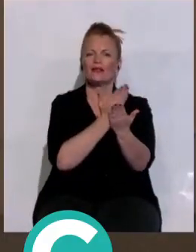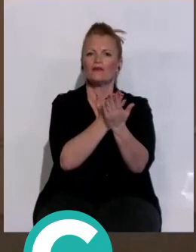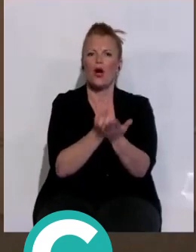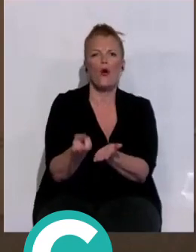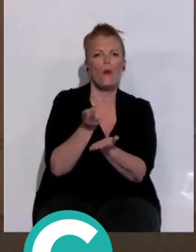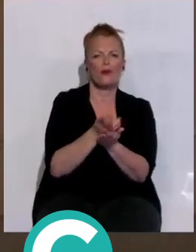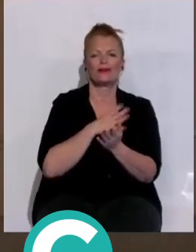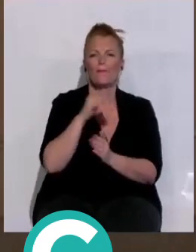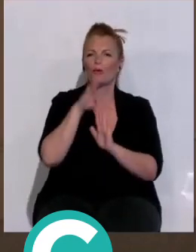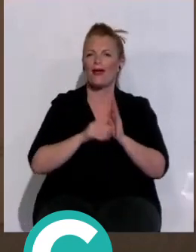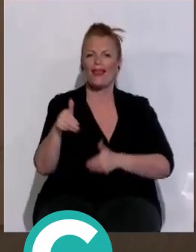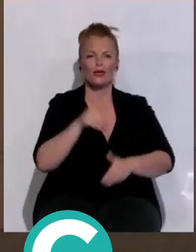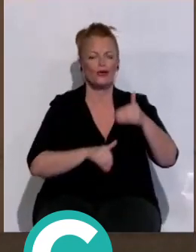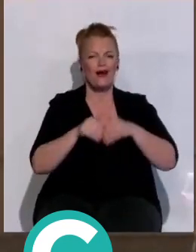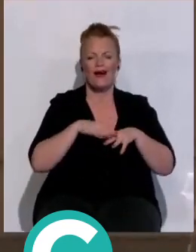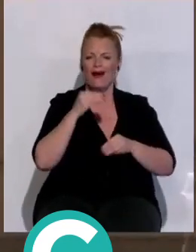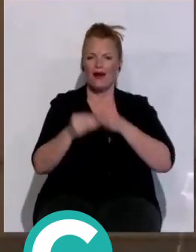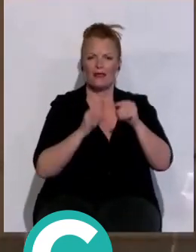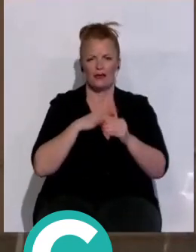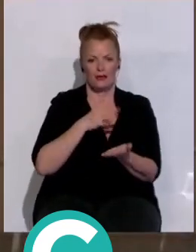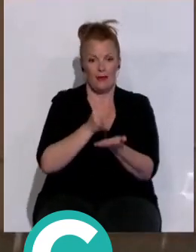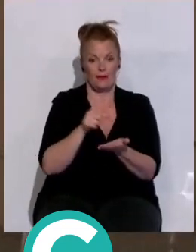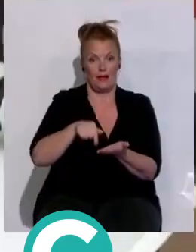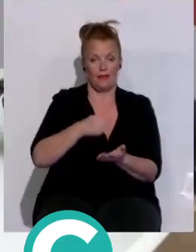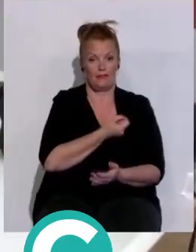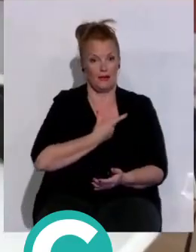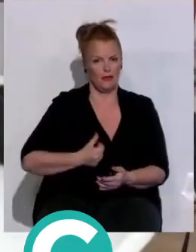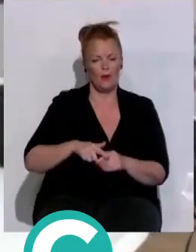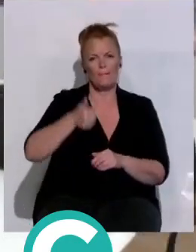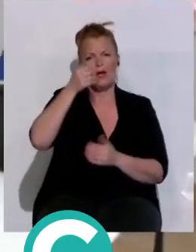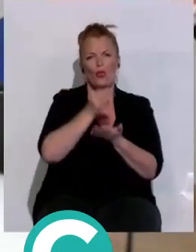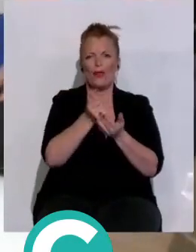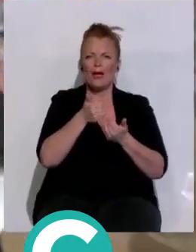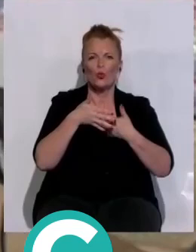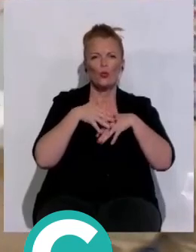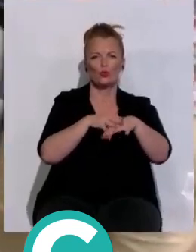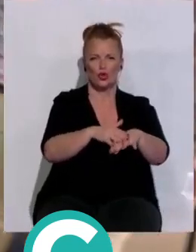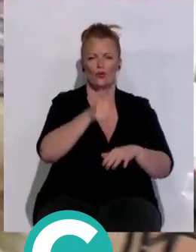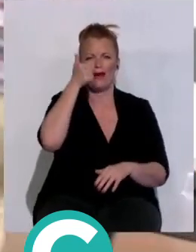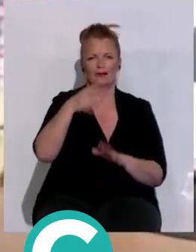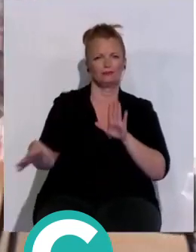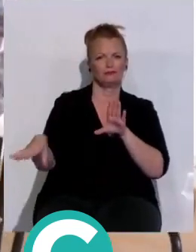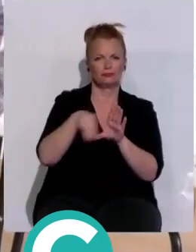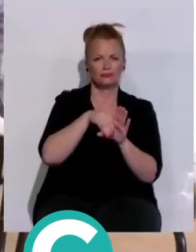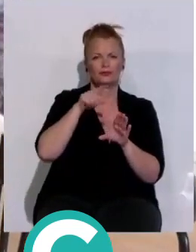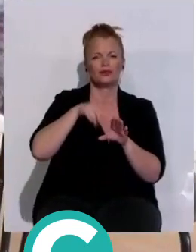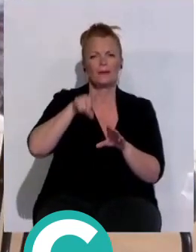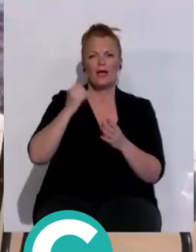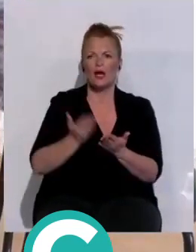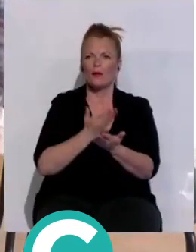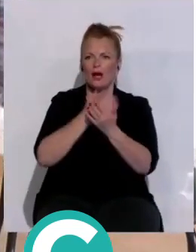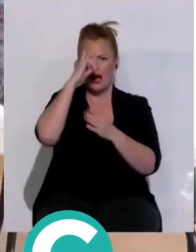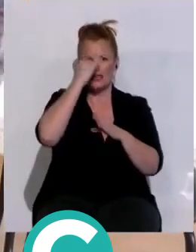programa electoral, enfocada a hacer de la capital gaditana una ciudad más inclusiva, y suponiendo la aportación de psicólogos